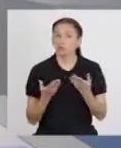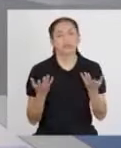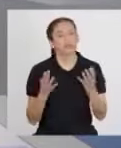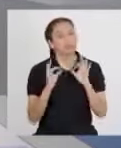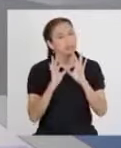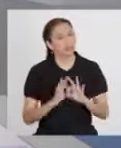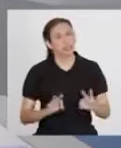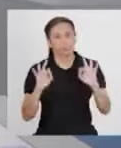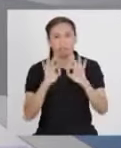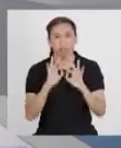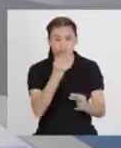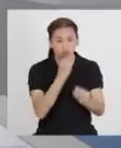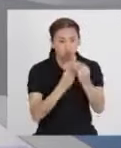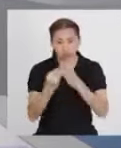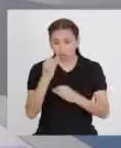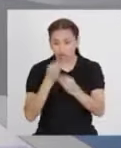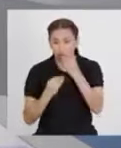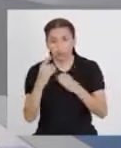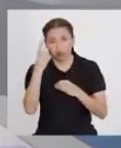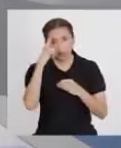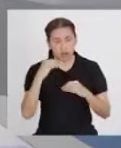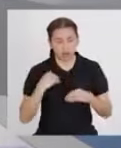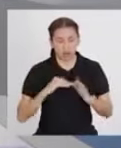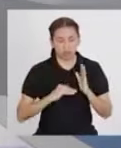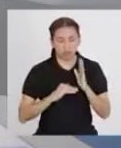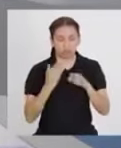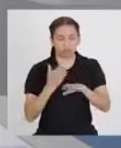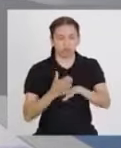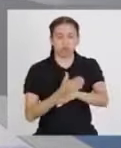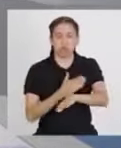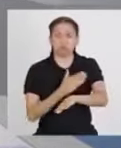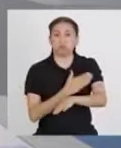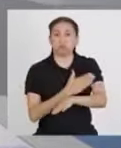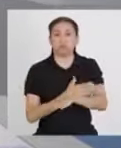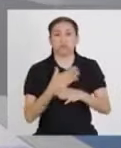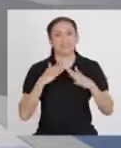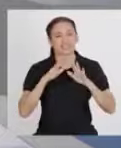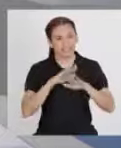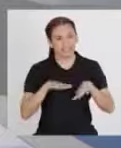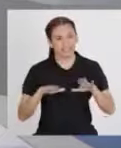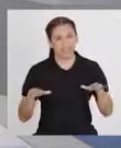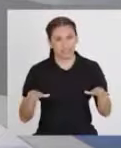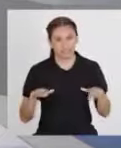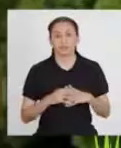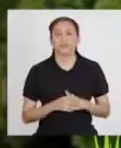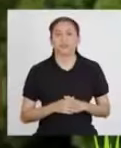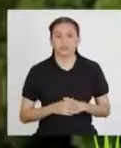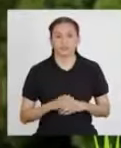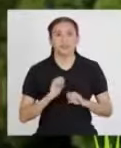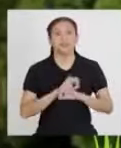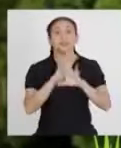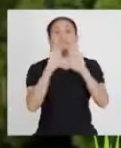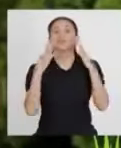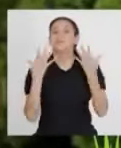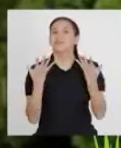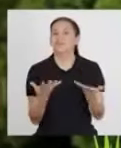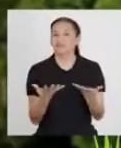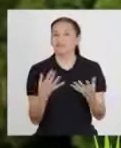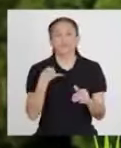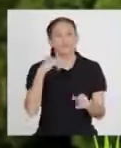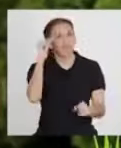son tan importantes para el desarrollo de las niñas y los niños. ¡Claro!